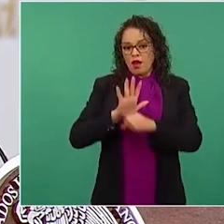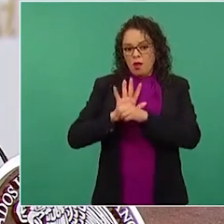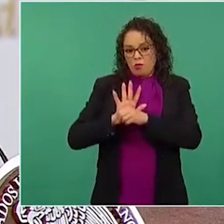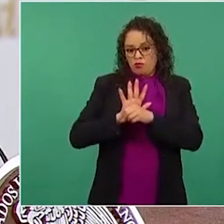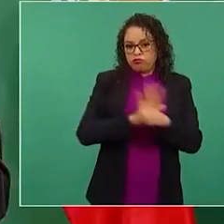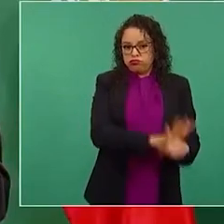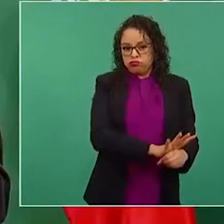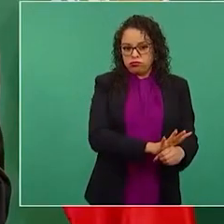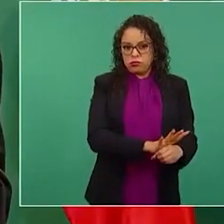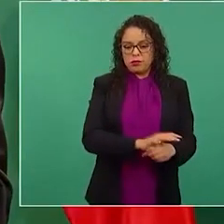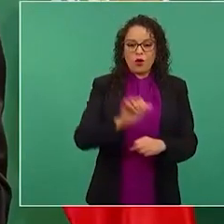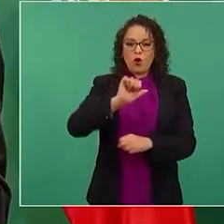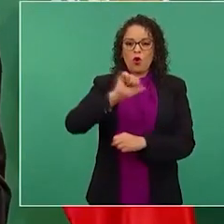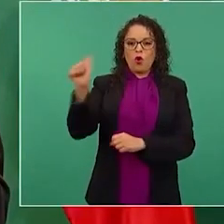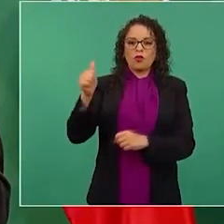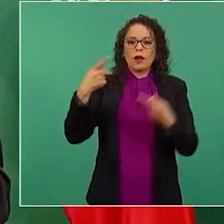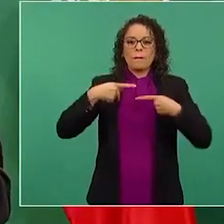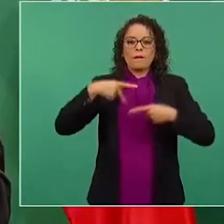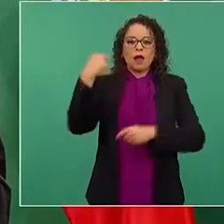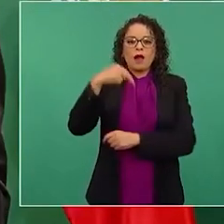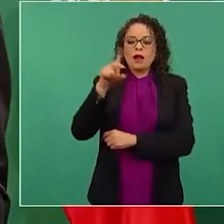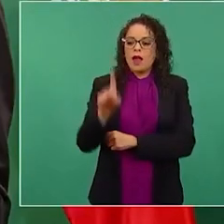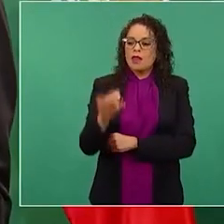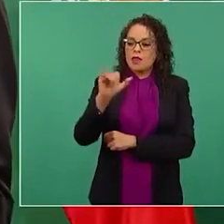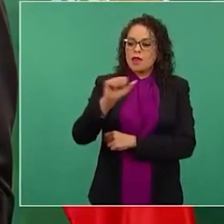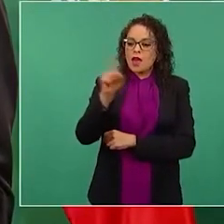Gustavo Díaz Ordaz. Pues no.